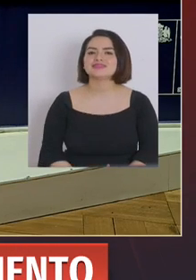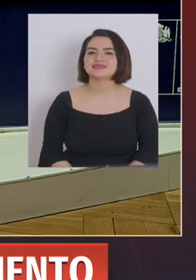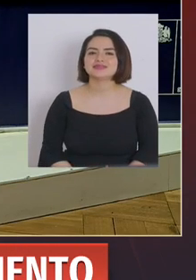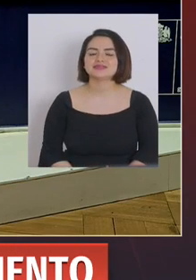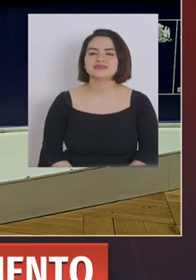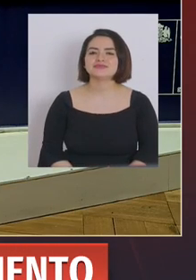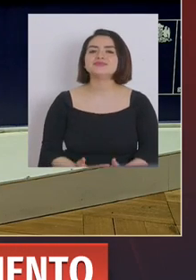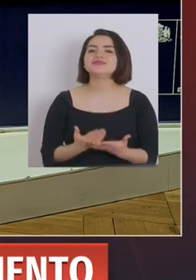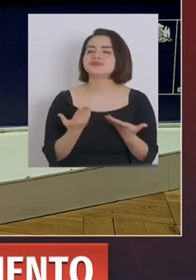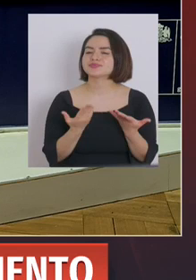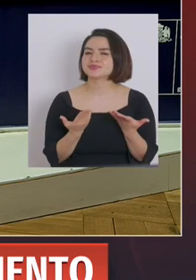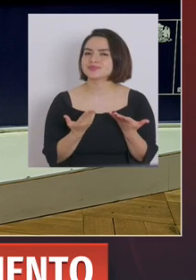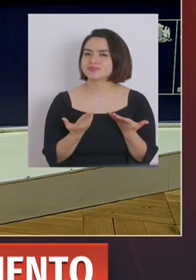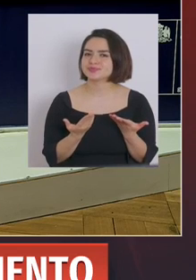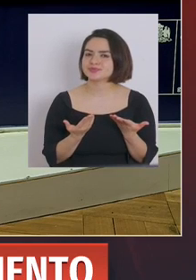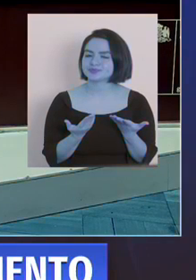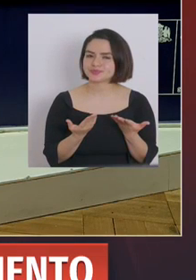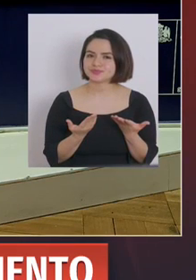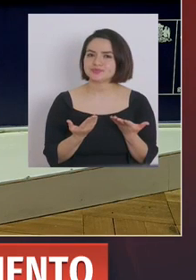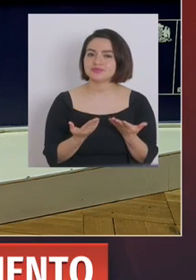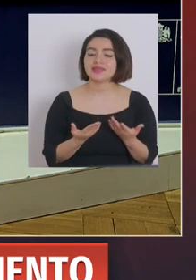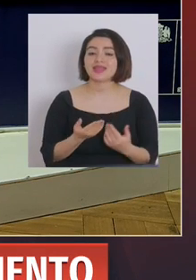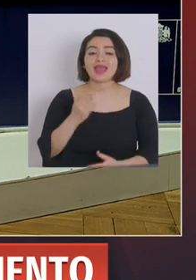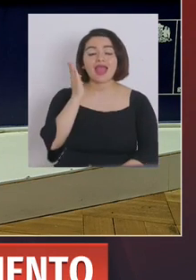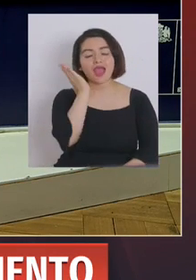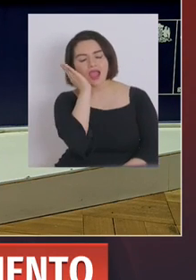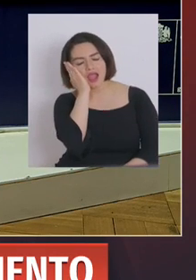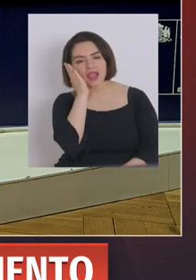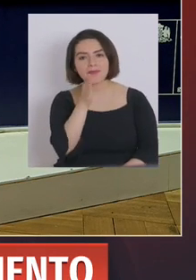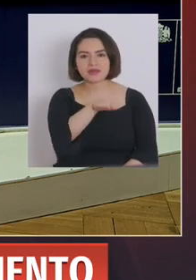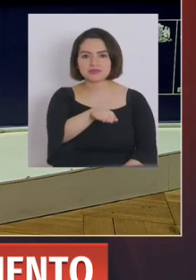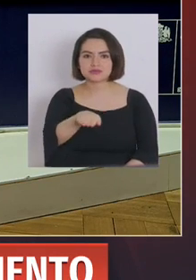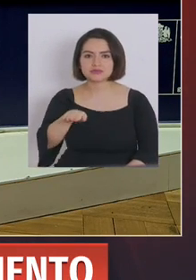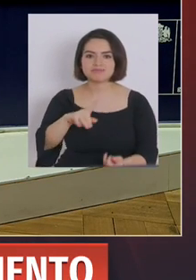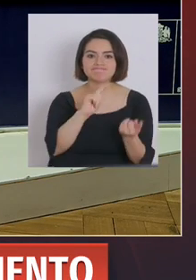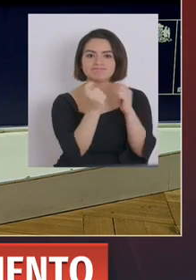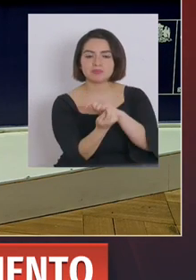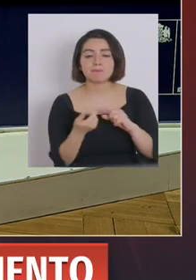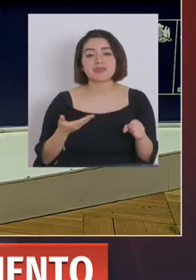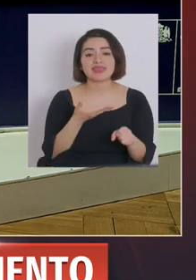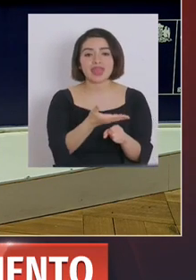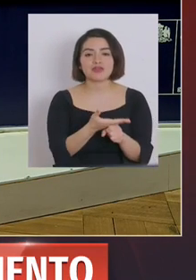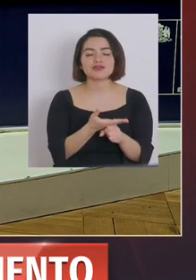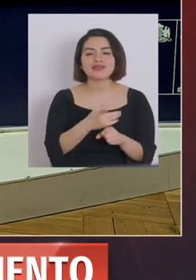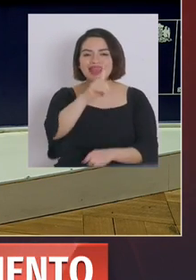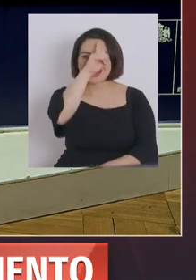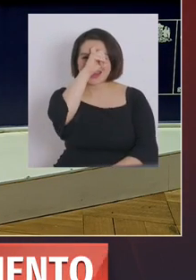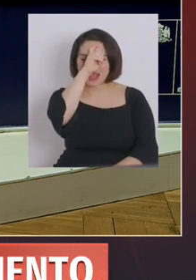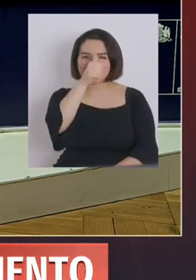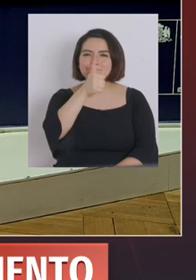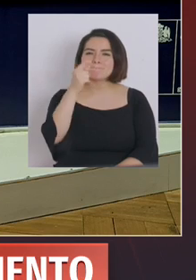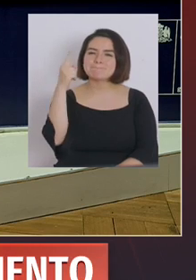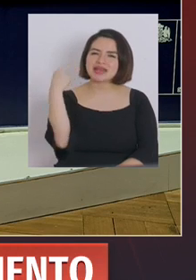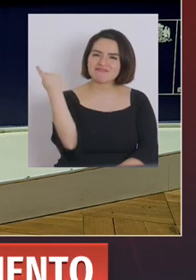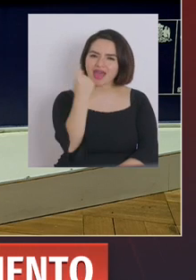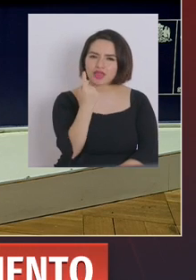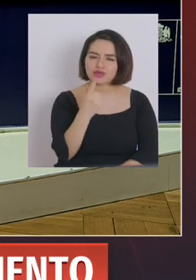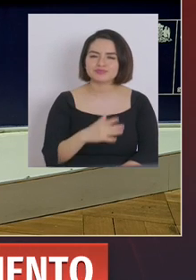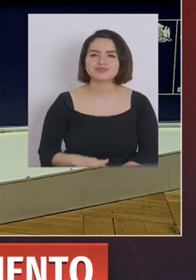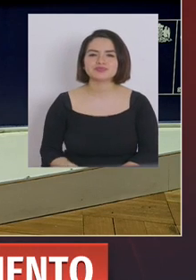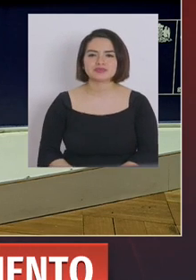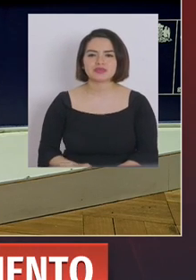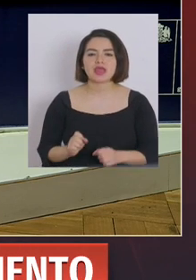la conversión de camas. Ustedes solicitaron a las clínicas privadas que la próxima semana aumenten en un